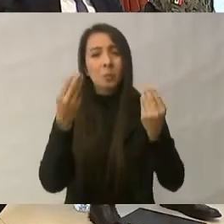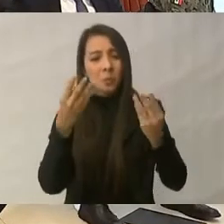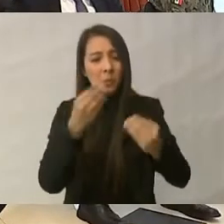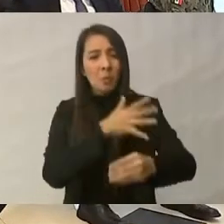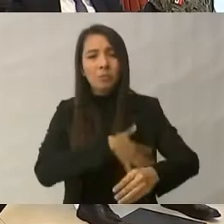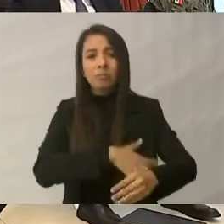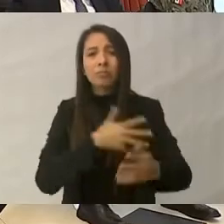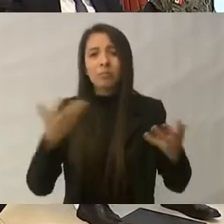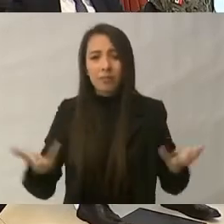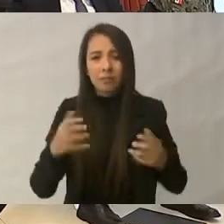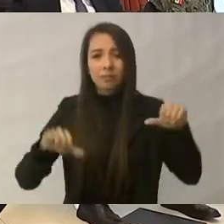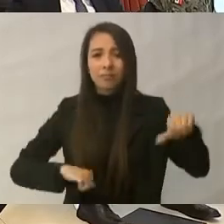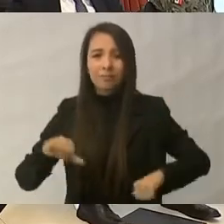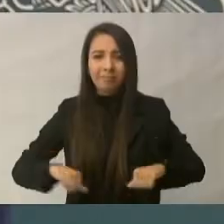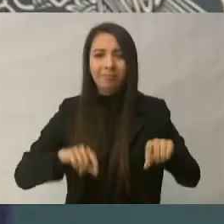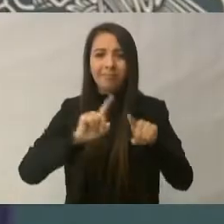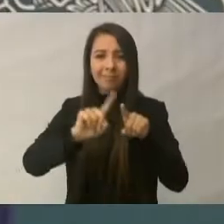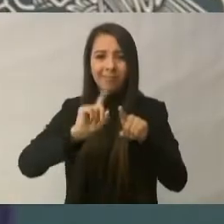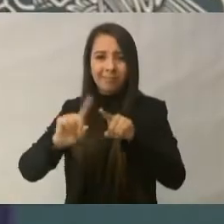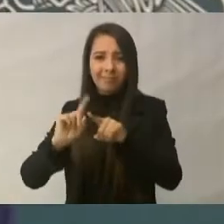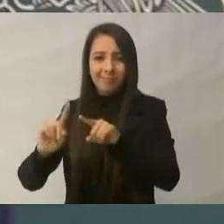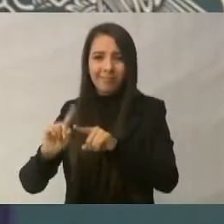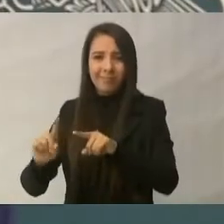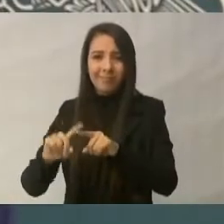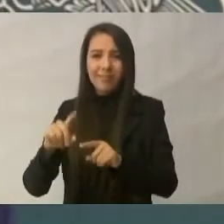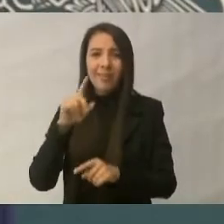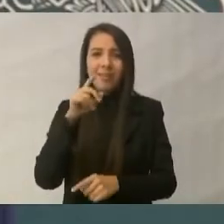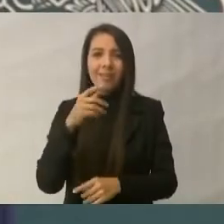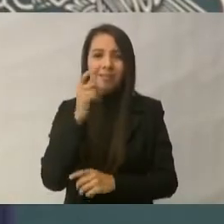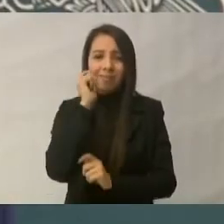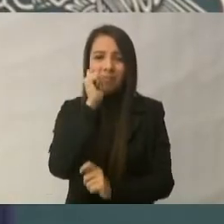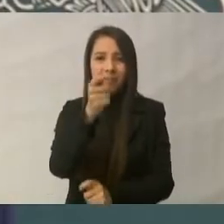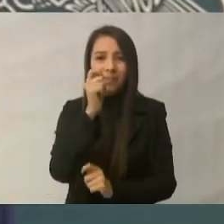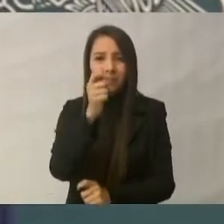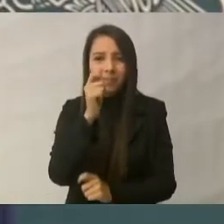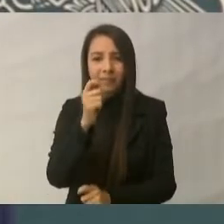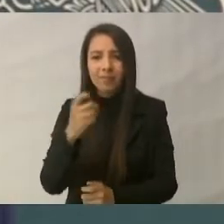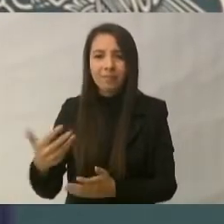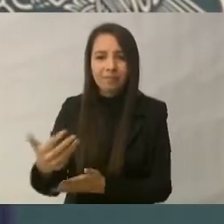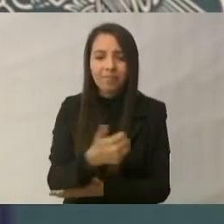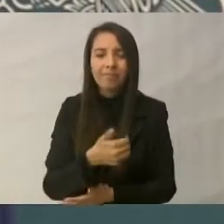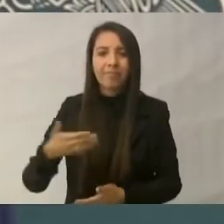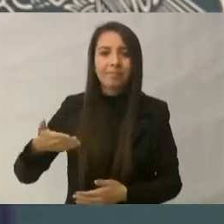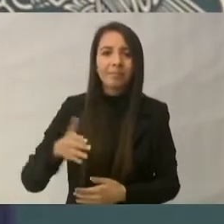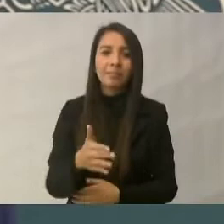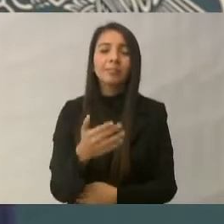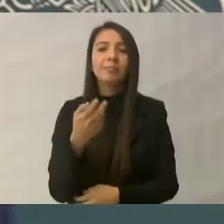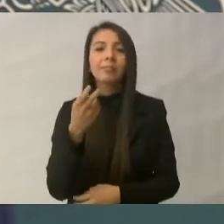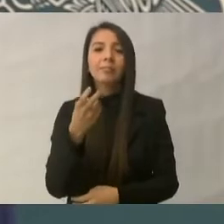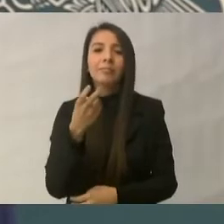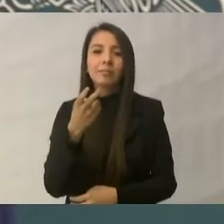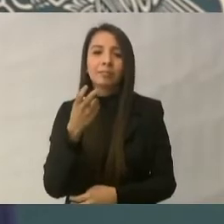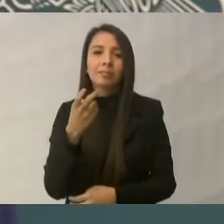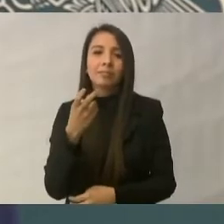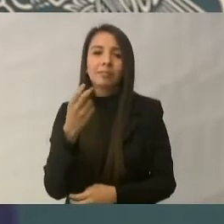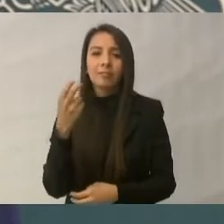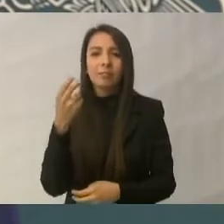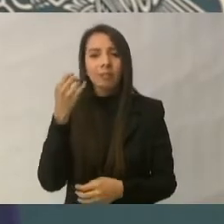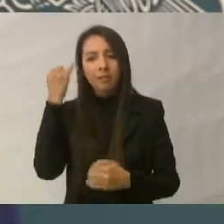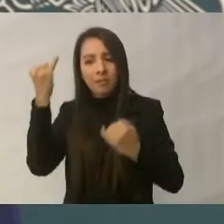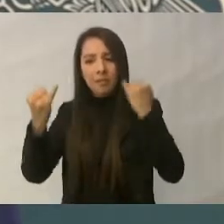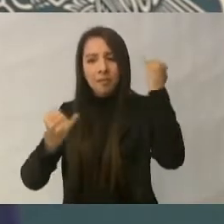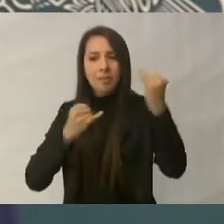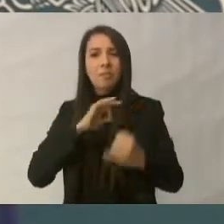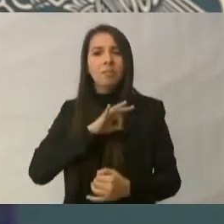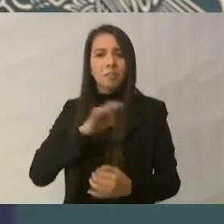que están realizando, la acuacultura es una de ellas, hay formas de empezar a implementar algunos proyectos pilotos, como los